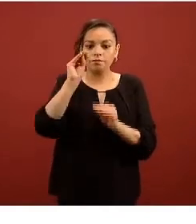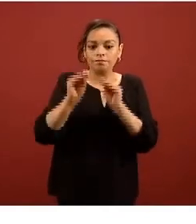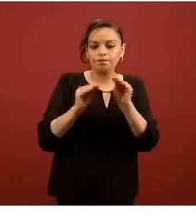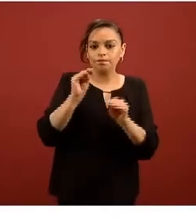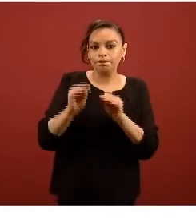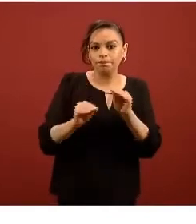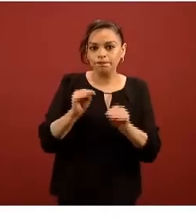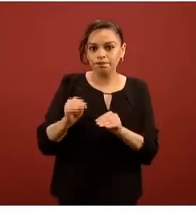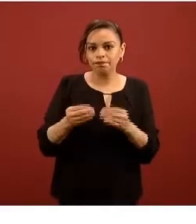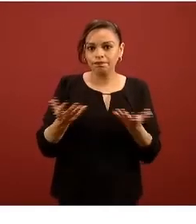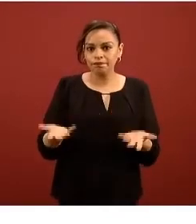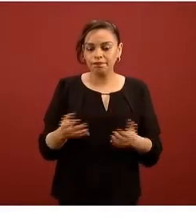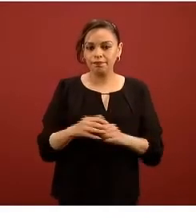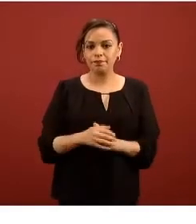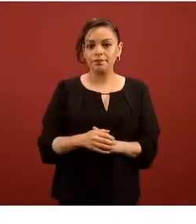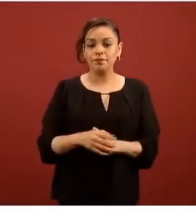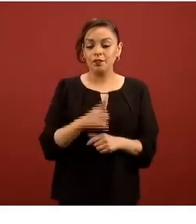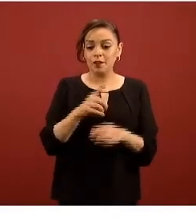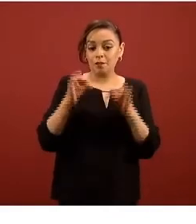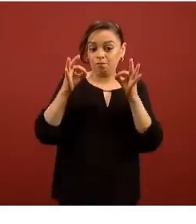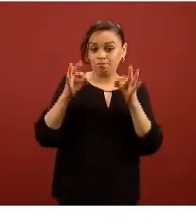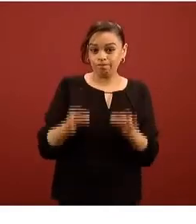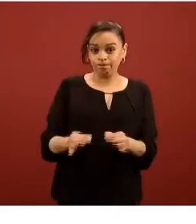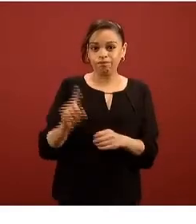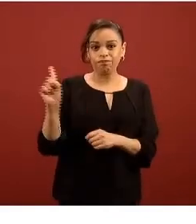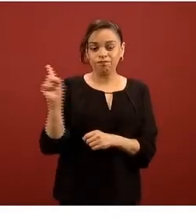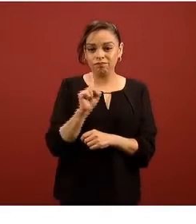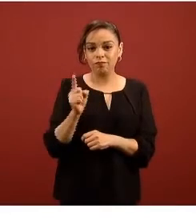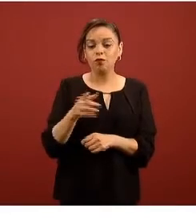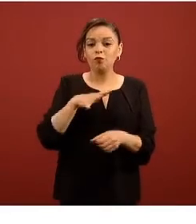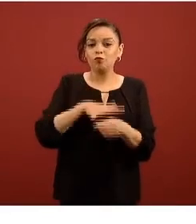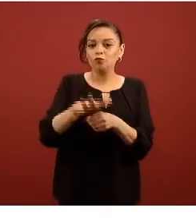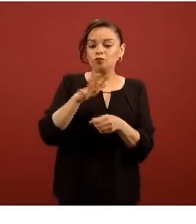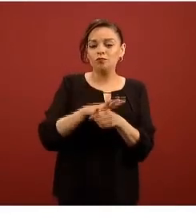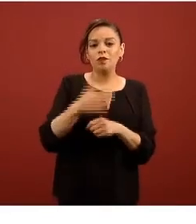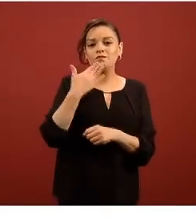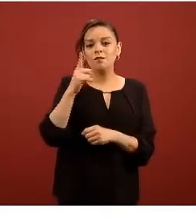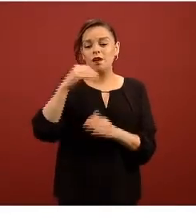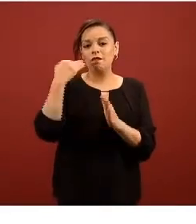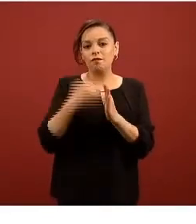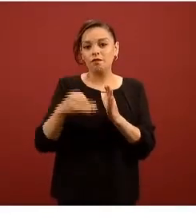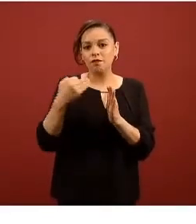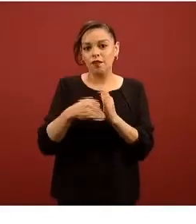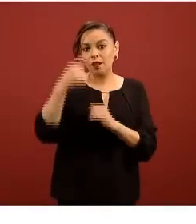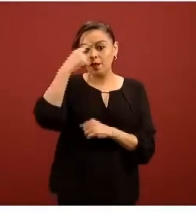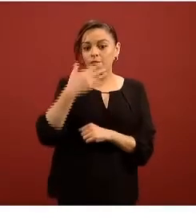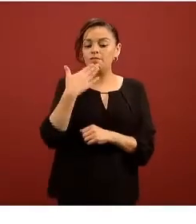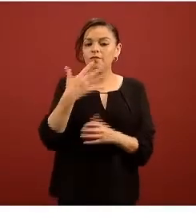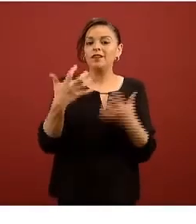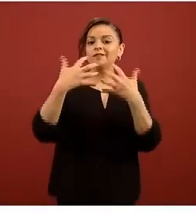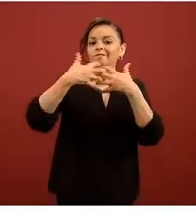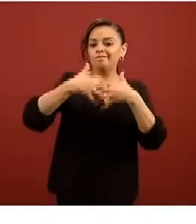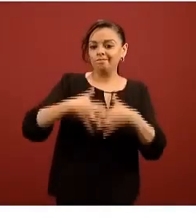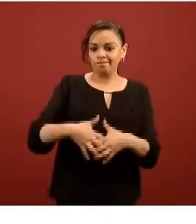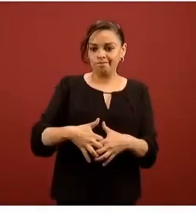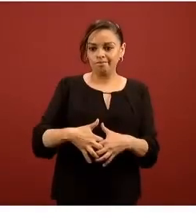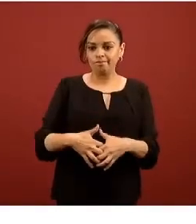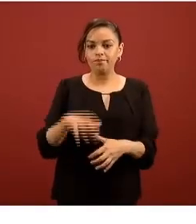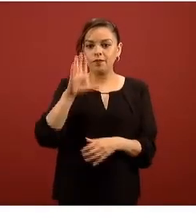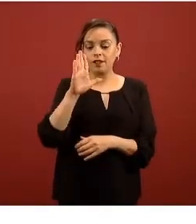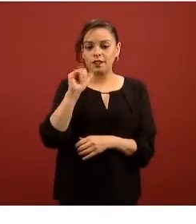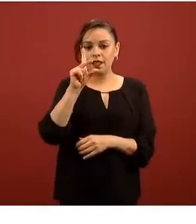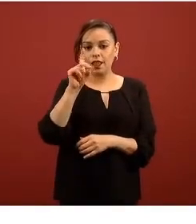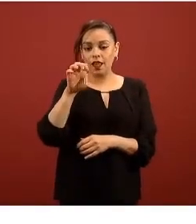genéricos y no son suficientes como para llegar a tener realmente un prototipo ya funcional el CIDESI es uno de los centros